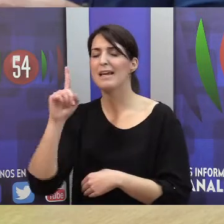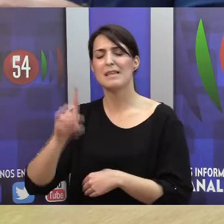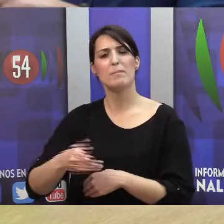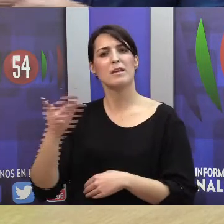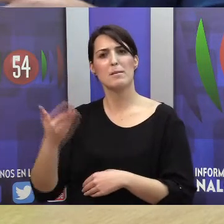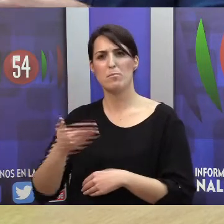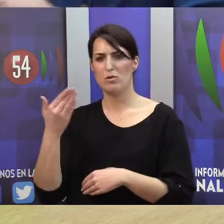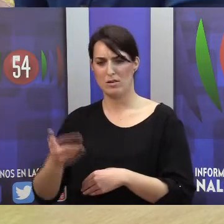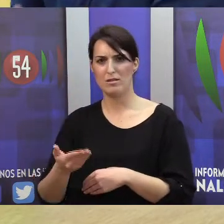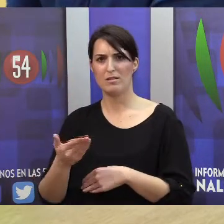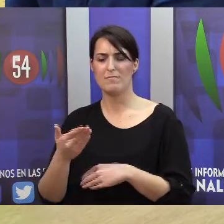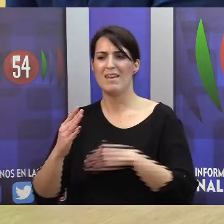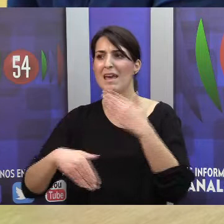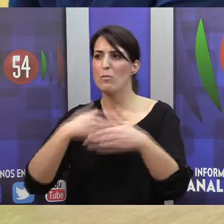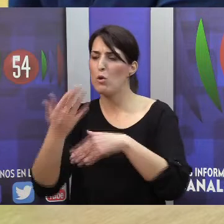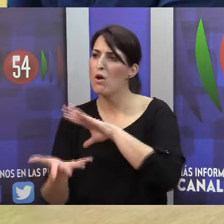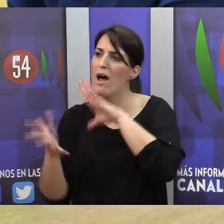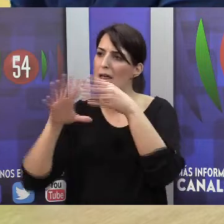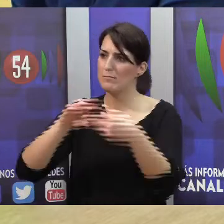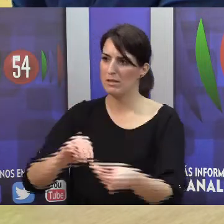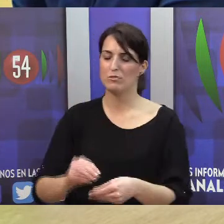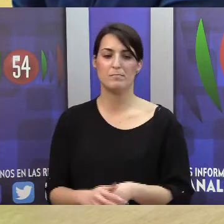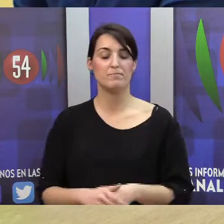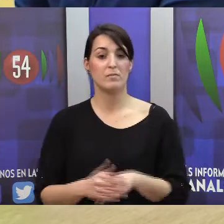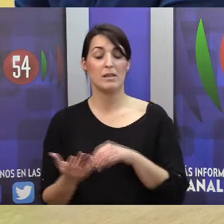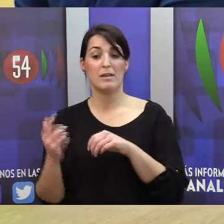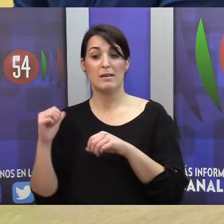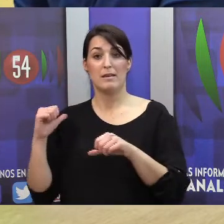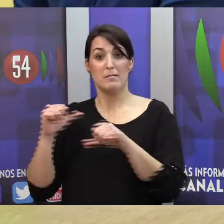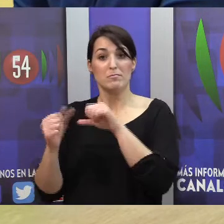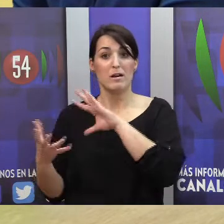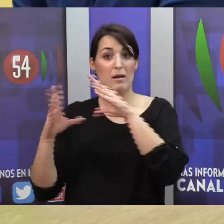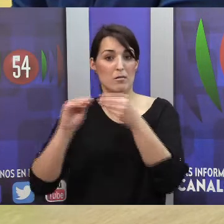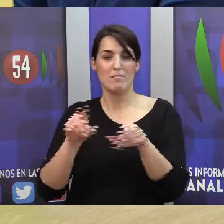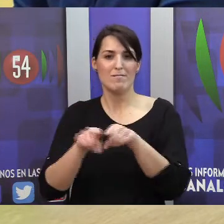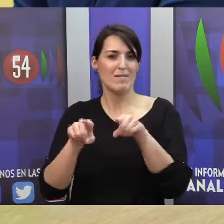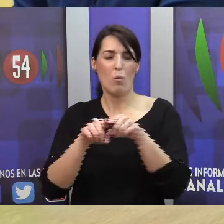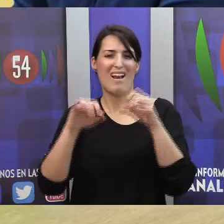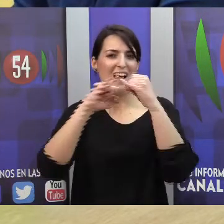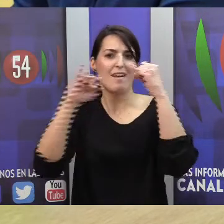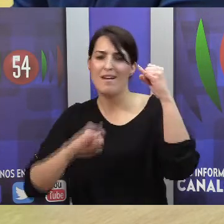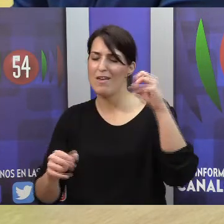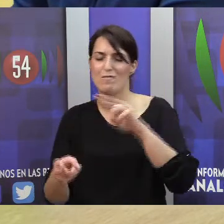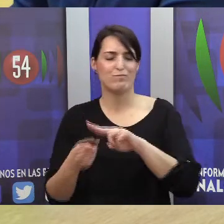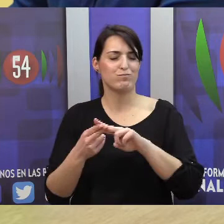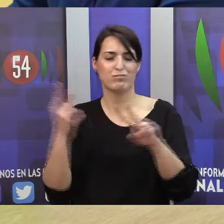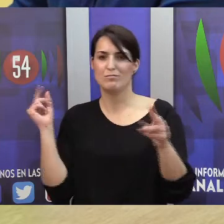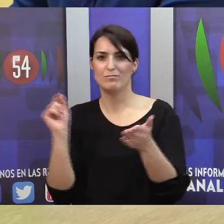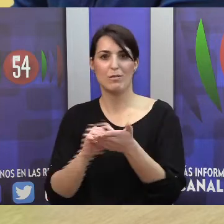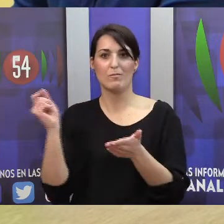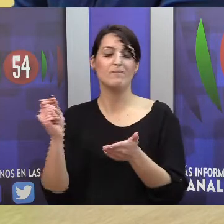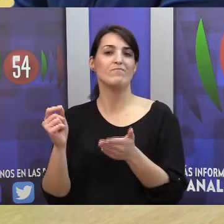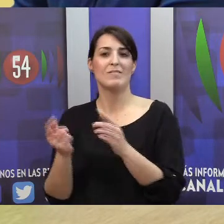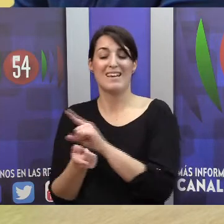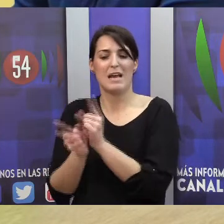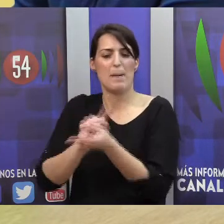evolución que todo ello ha conllevado a lo largo de los años. Pues ha evolucionado con la velocidad de un rayo, se ha cambiado totalmente. Partíamos